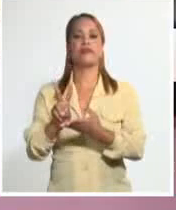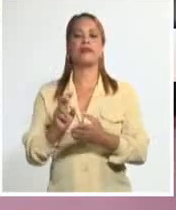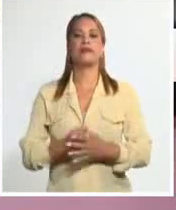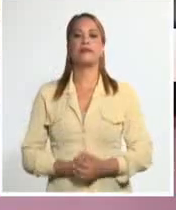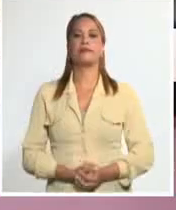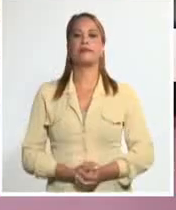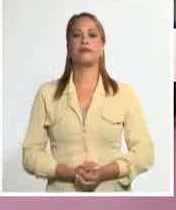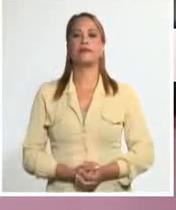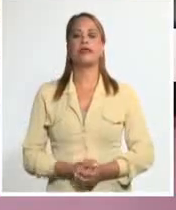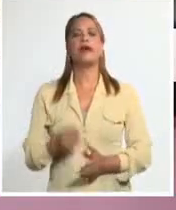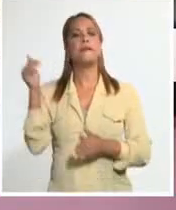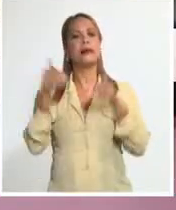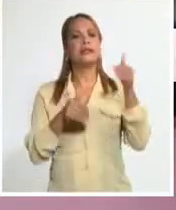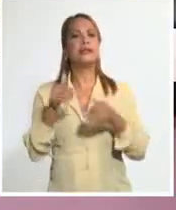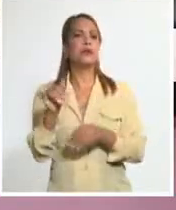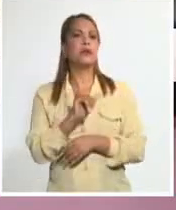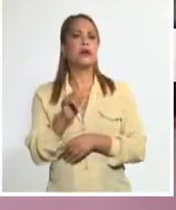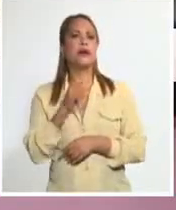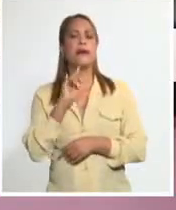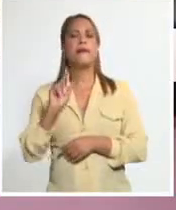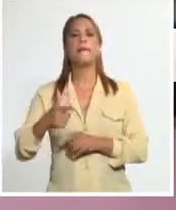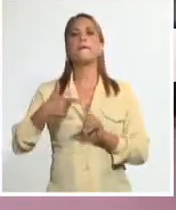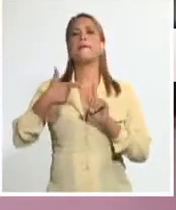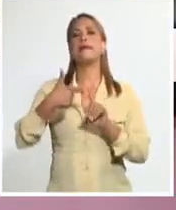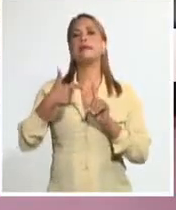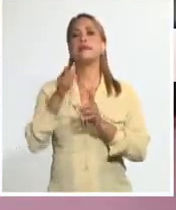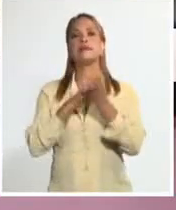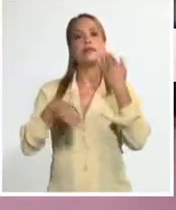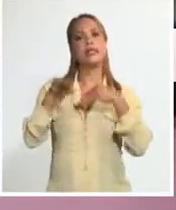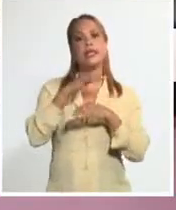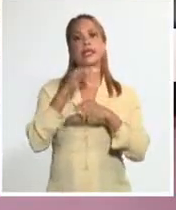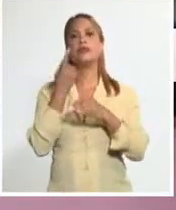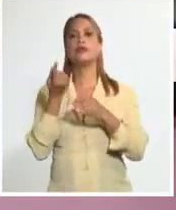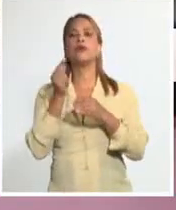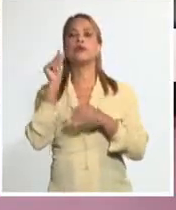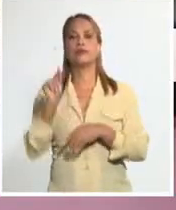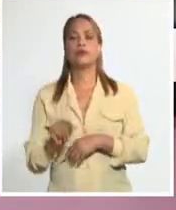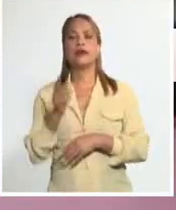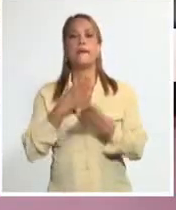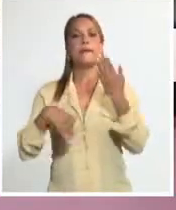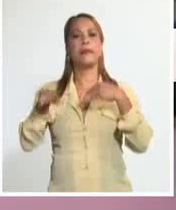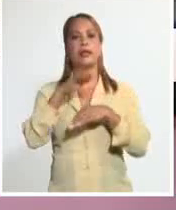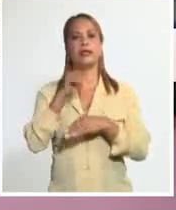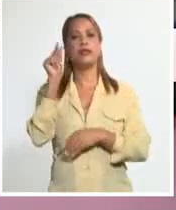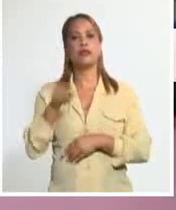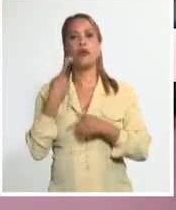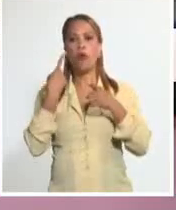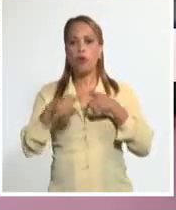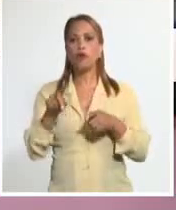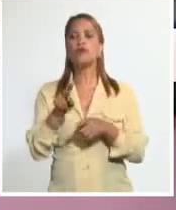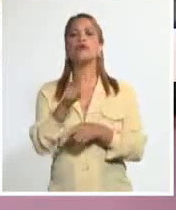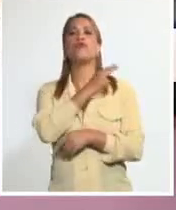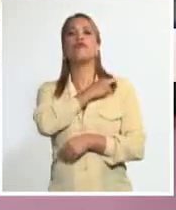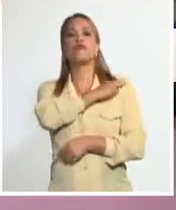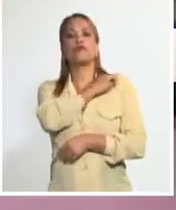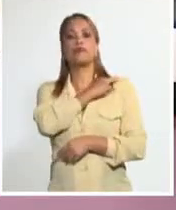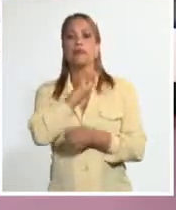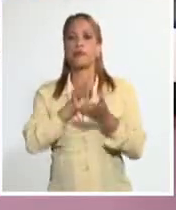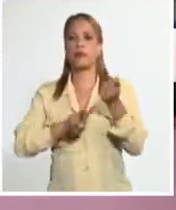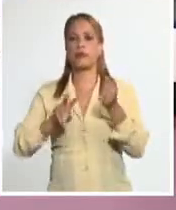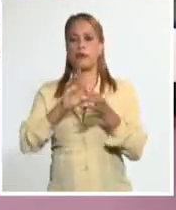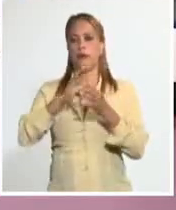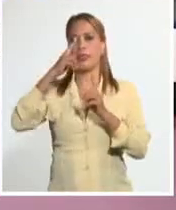Guantánamo. Participaron también viceprimeros ministros, ministros y otros altos funcionarios del gobierno central y de la provincia.